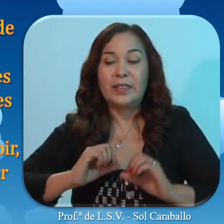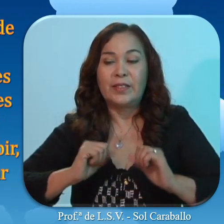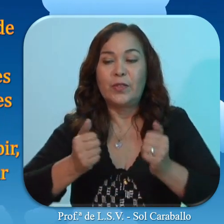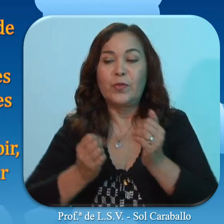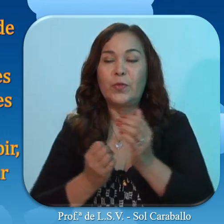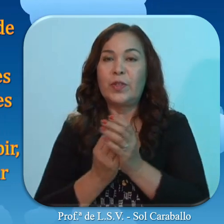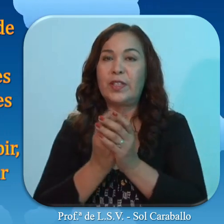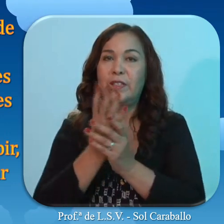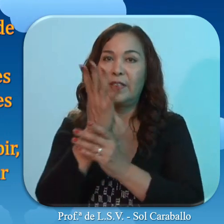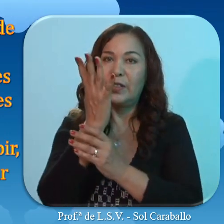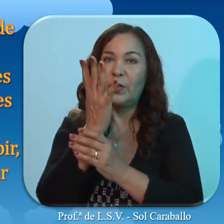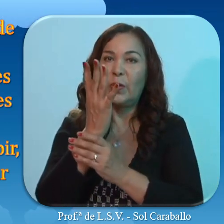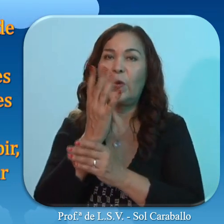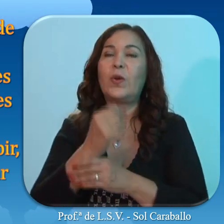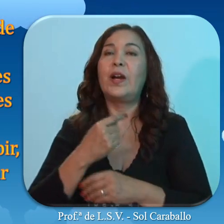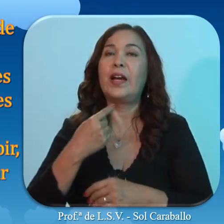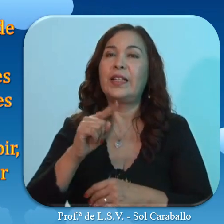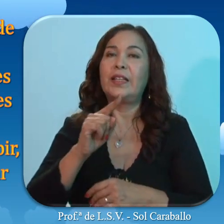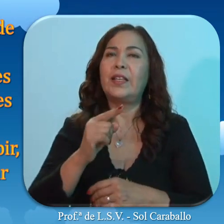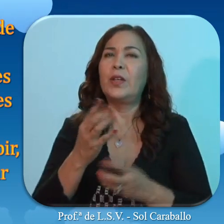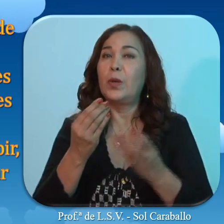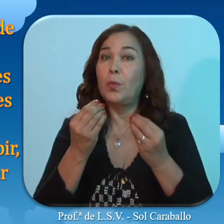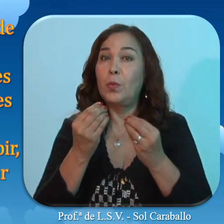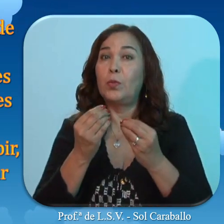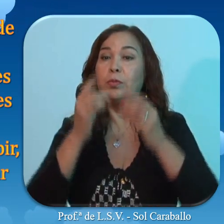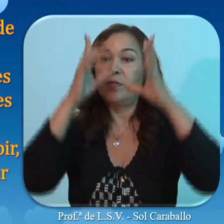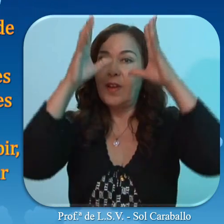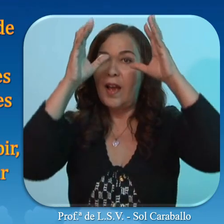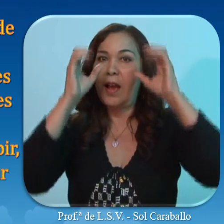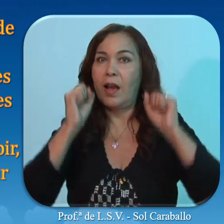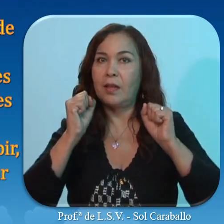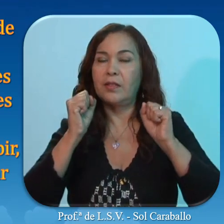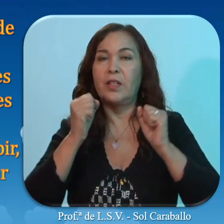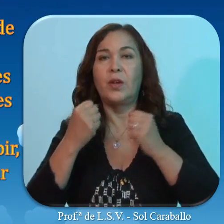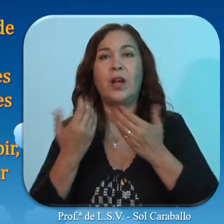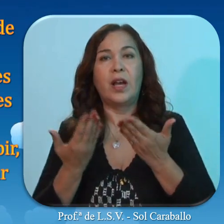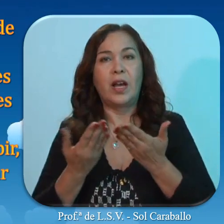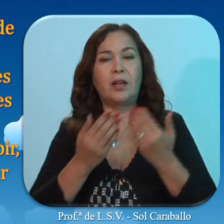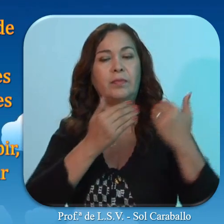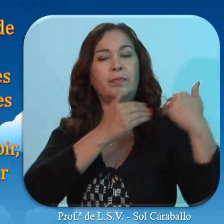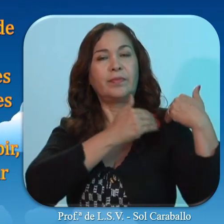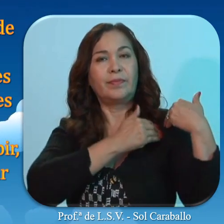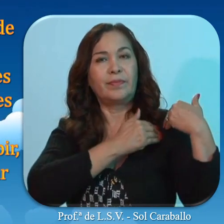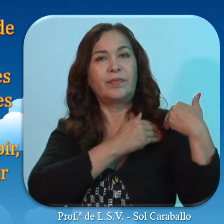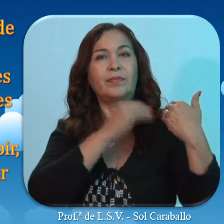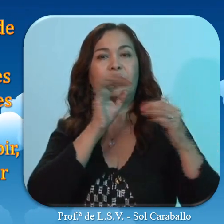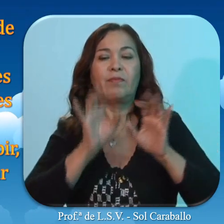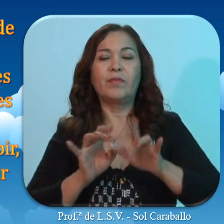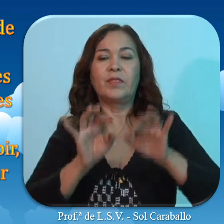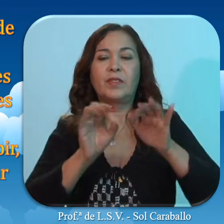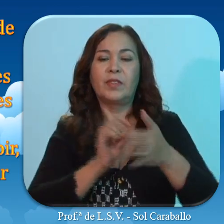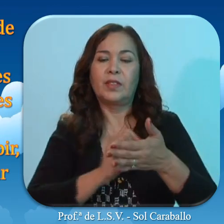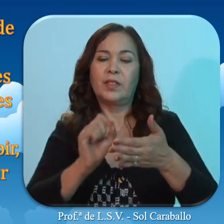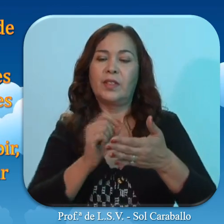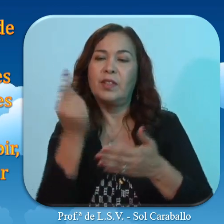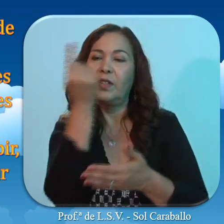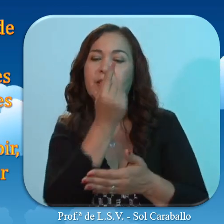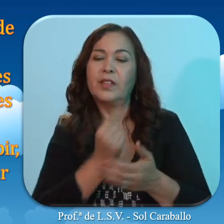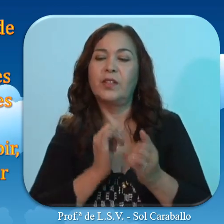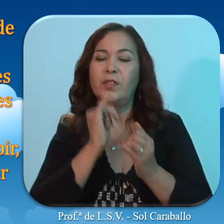momento de su fundación, ha contado con grandes especialistas quienes han sido los encargados de escribir,